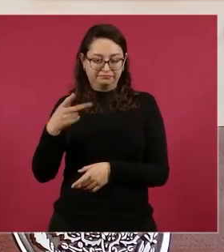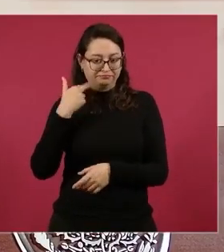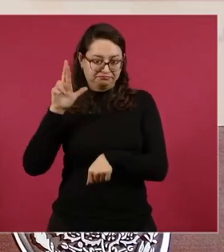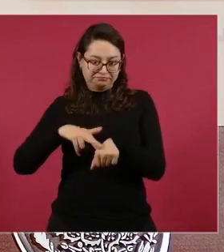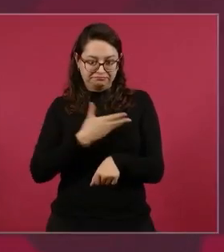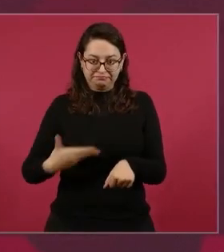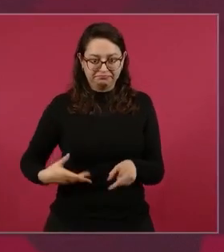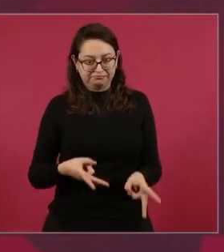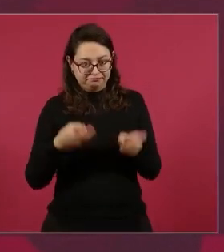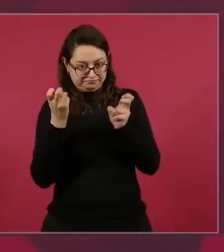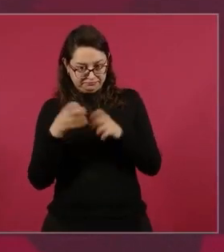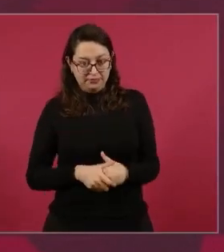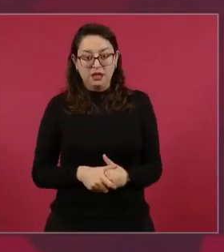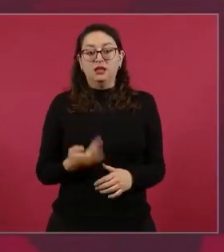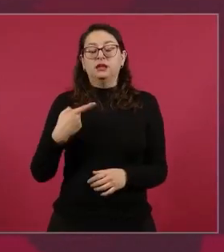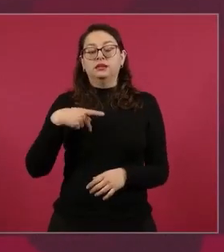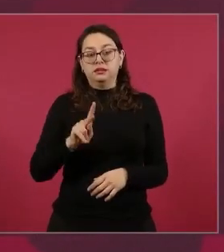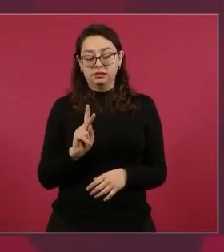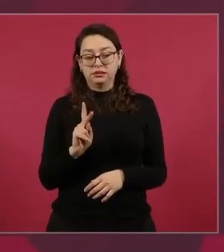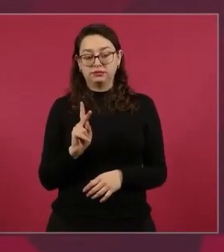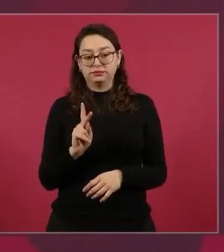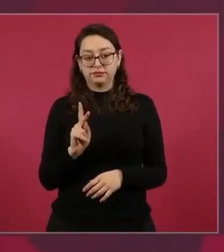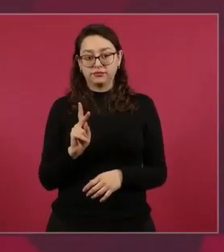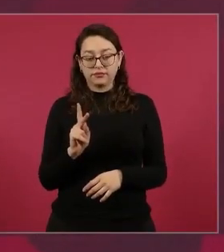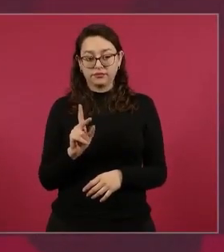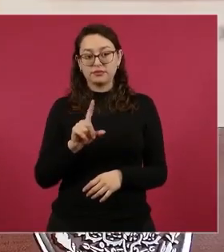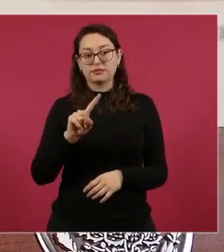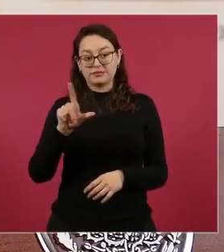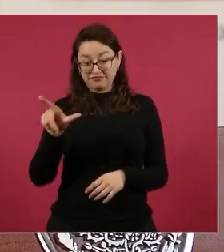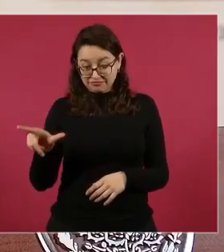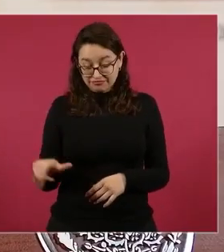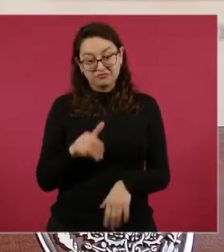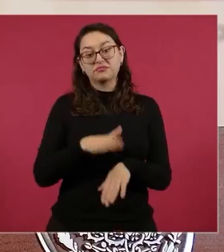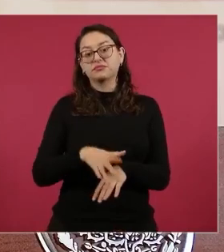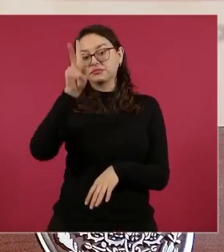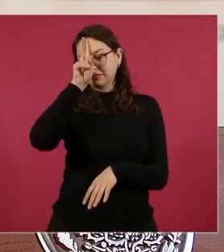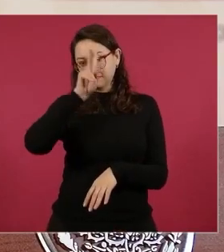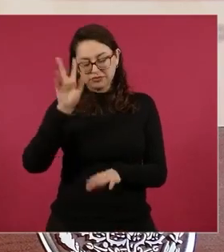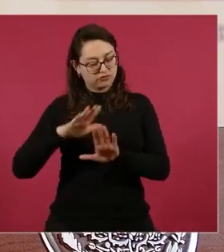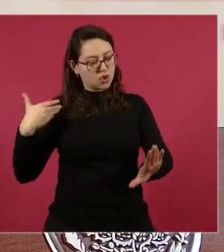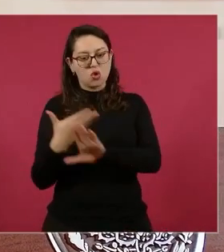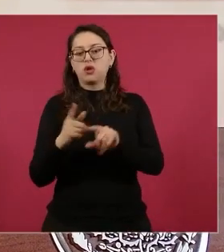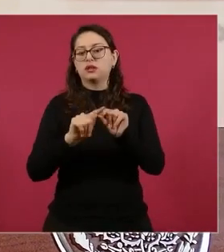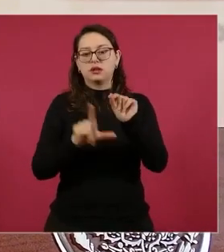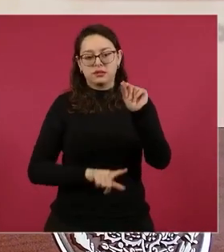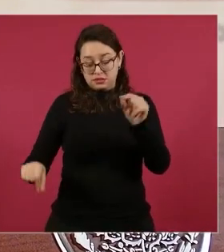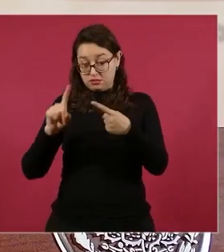pero todavía para que doliera más a millones de mexicanos